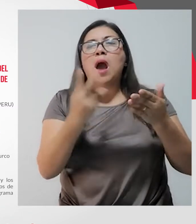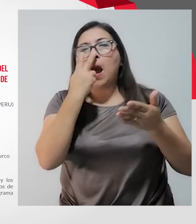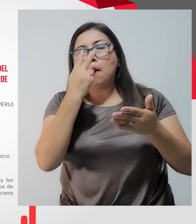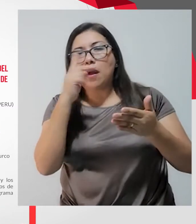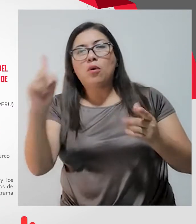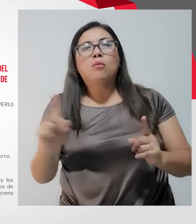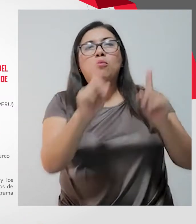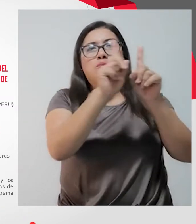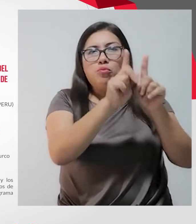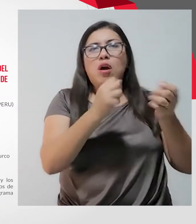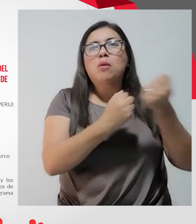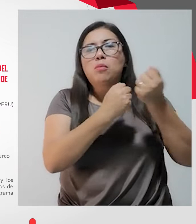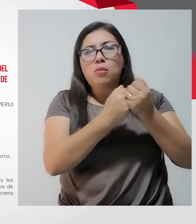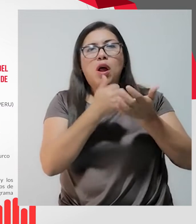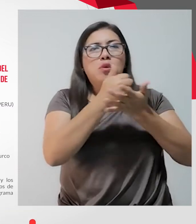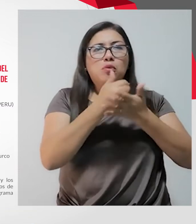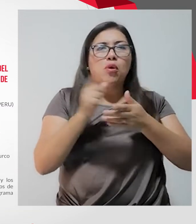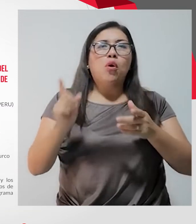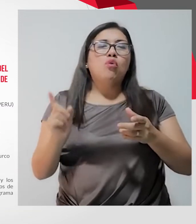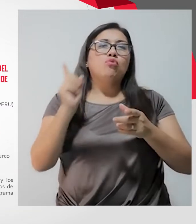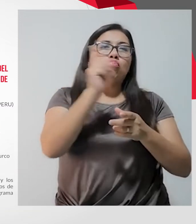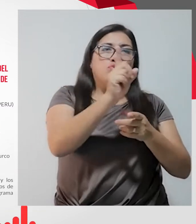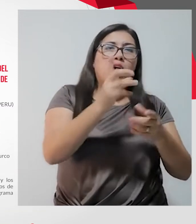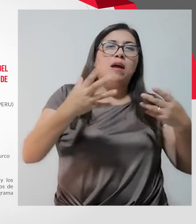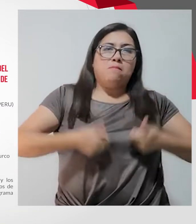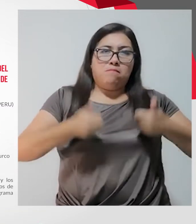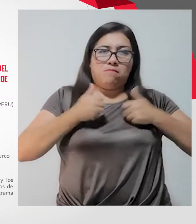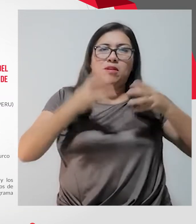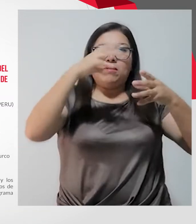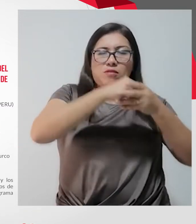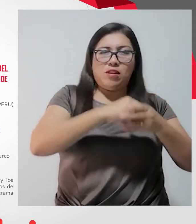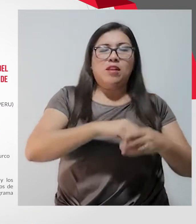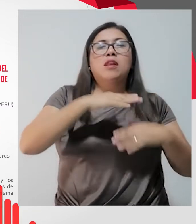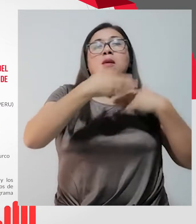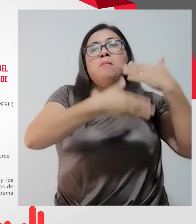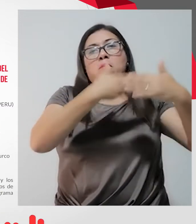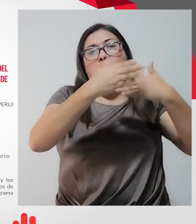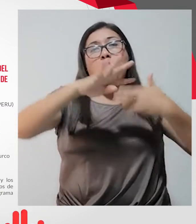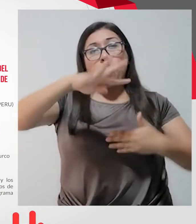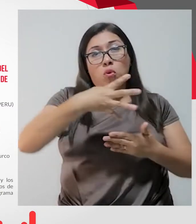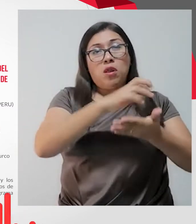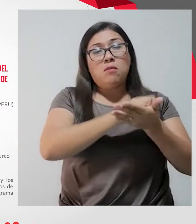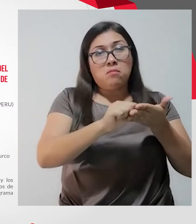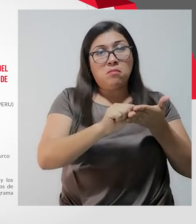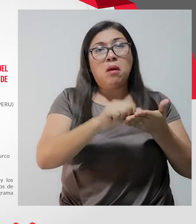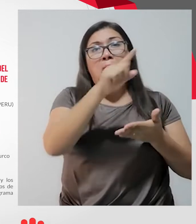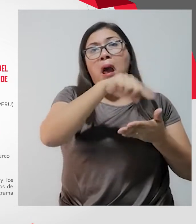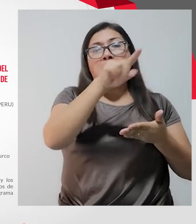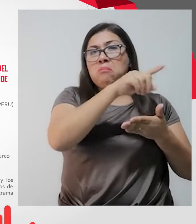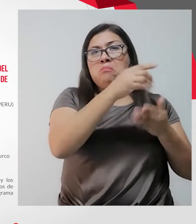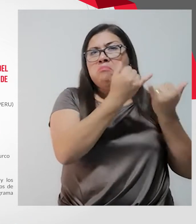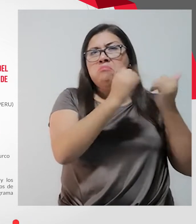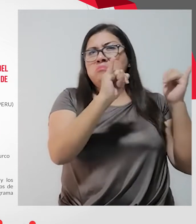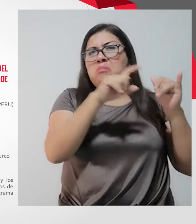acompañamiento de personal, pero el personal vivía con los chicos. Pero puedes creer que al cuarto mes nos dimos cuenta que ya no necesitaban de